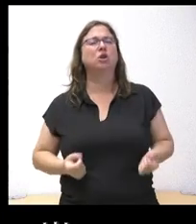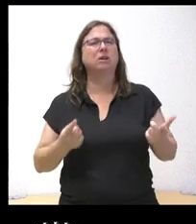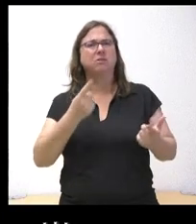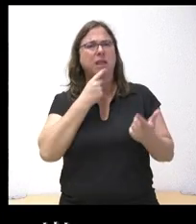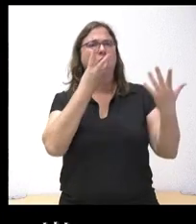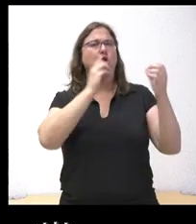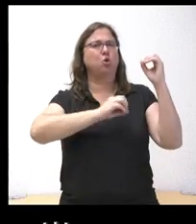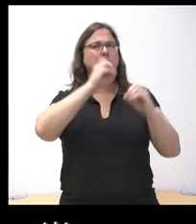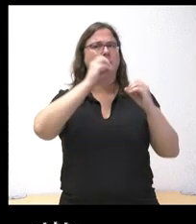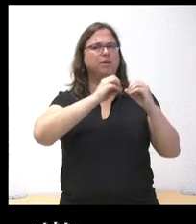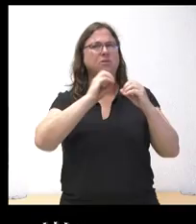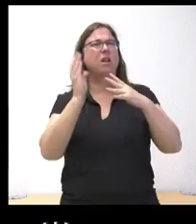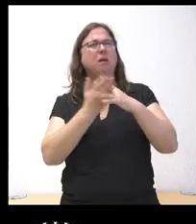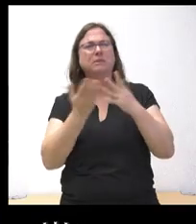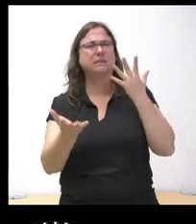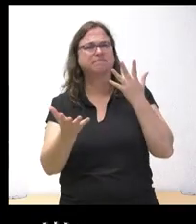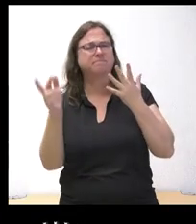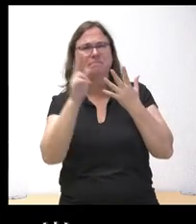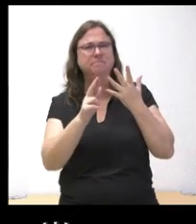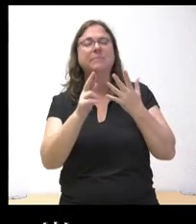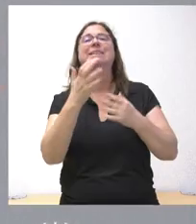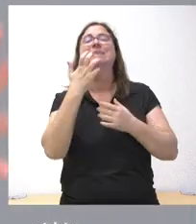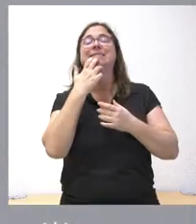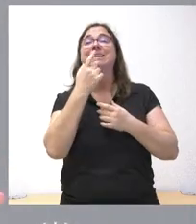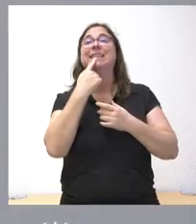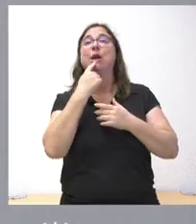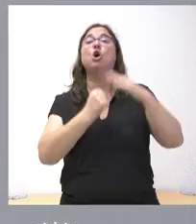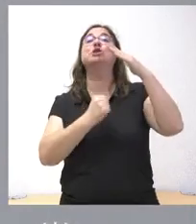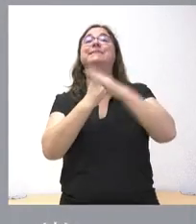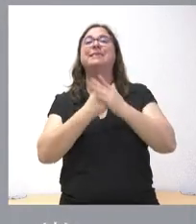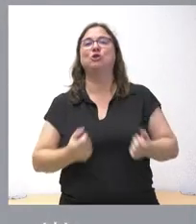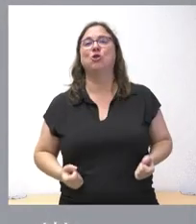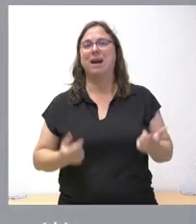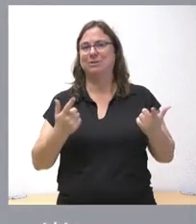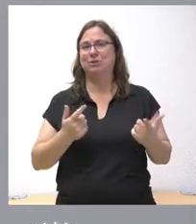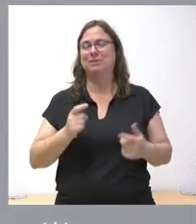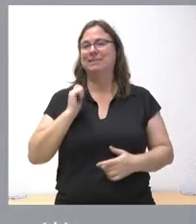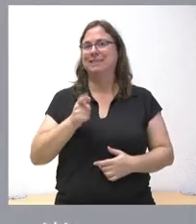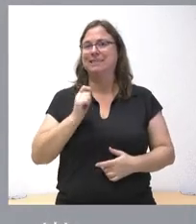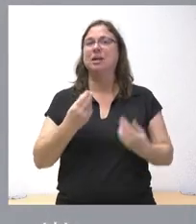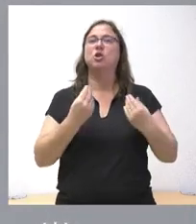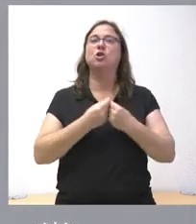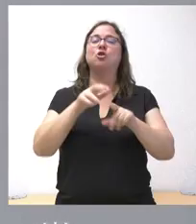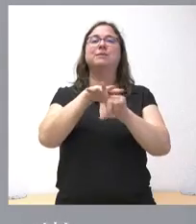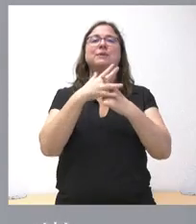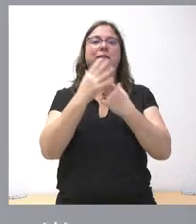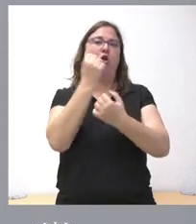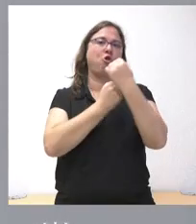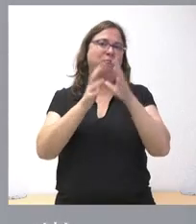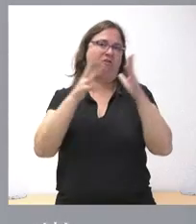80%. La mitad lo configura el escenario, la otra mitad lo configura Sí, no, le digo porque el techo de gasto generalmente acompaña un escenario macroeconómico,